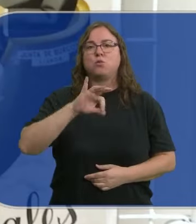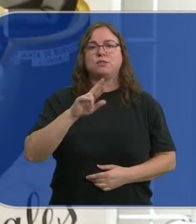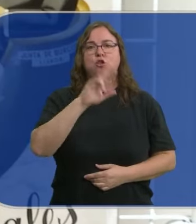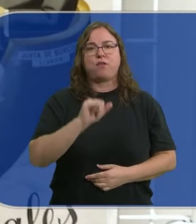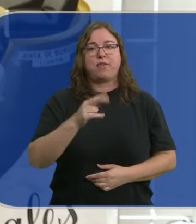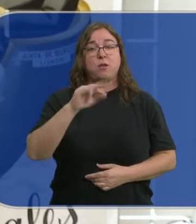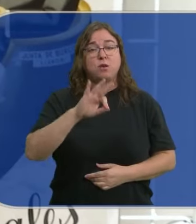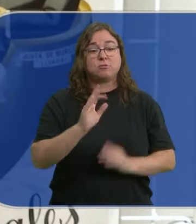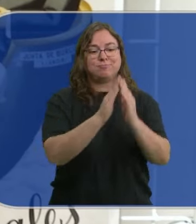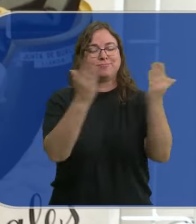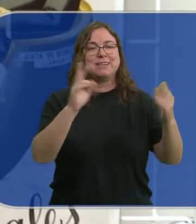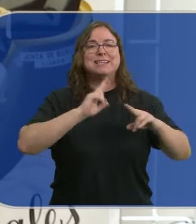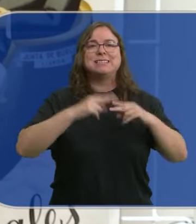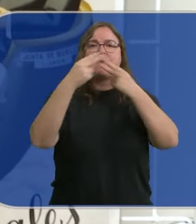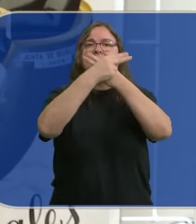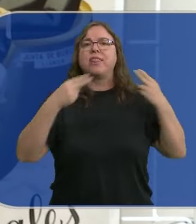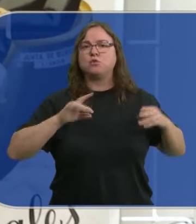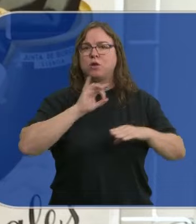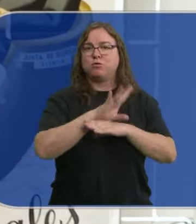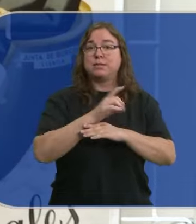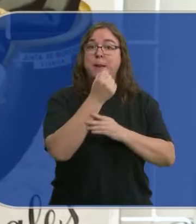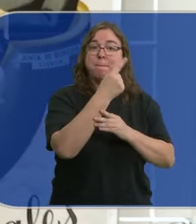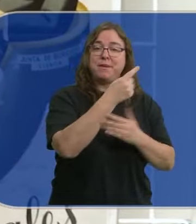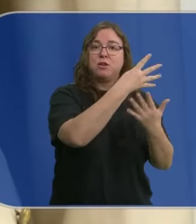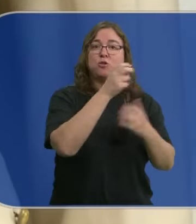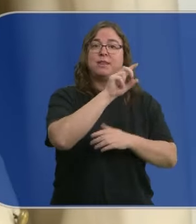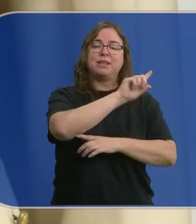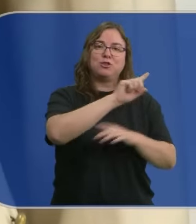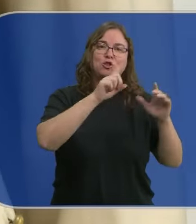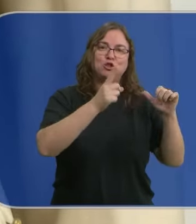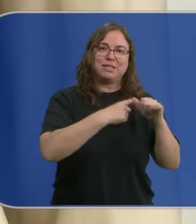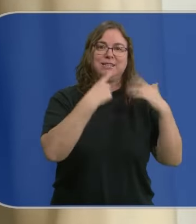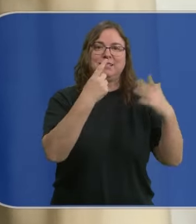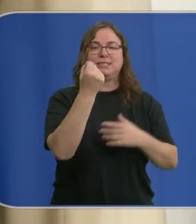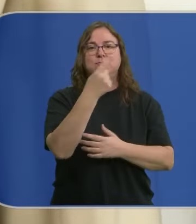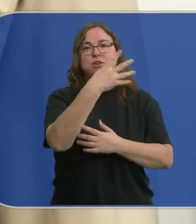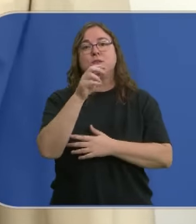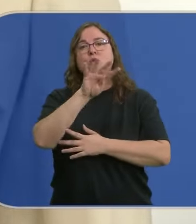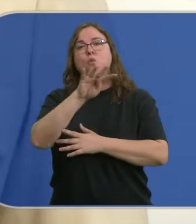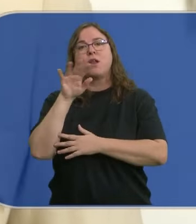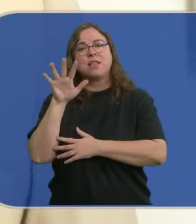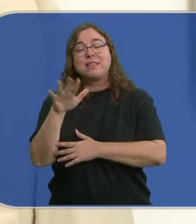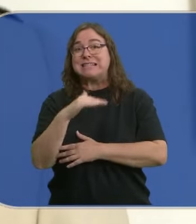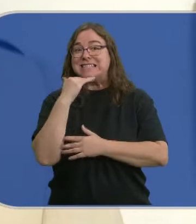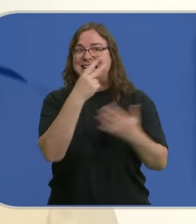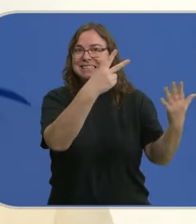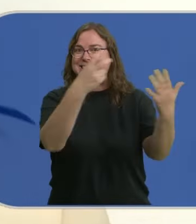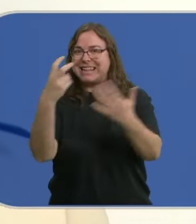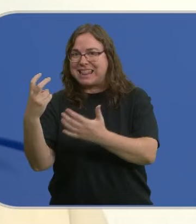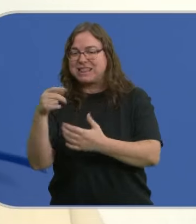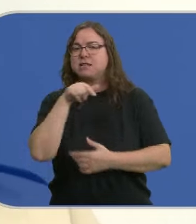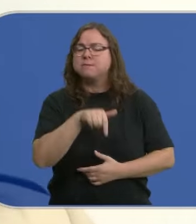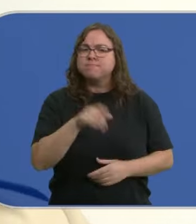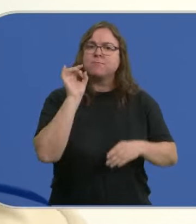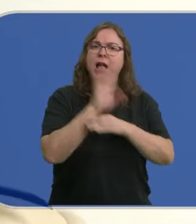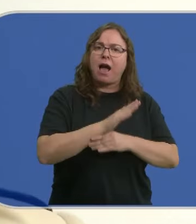Arhueso. La muestra, titulada La censura postal, 1936-1945, reúne cerca de 700 piezas, que